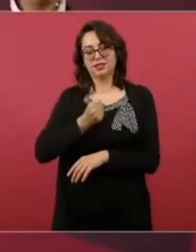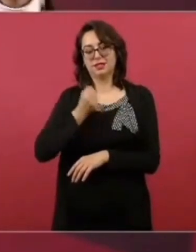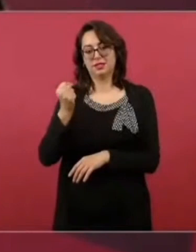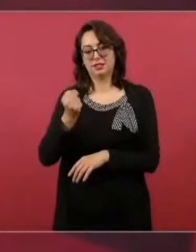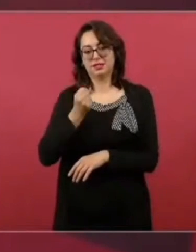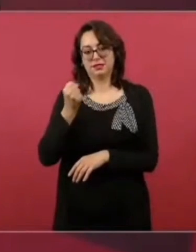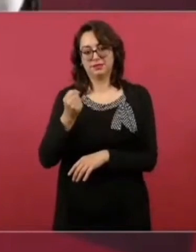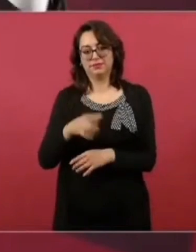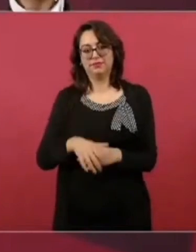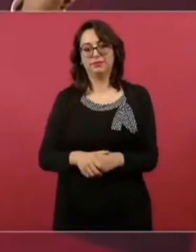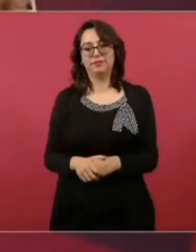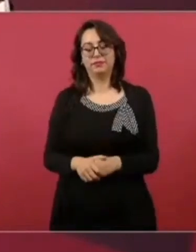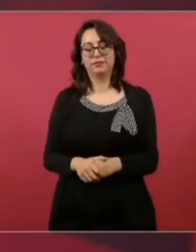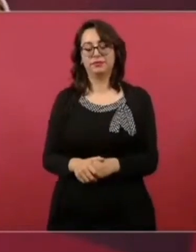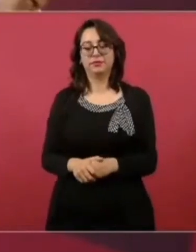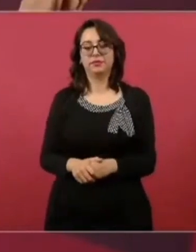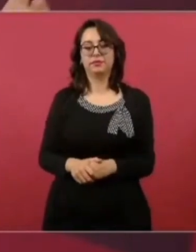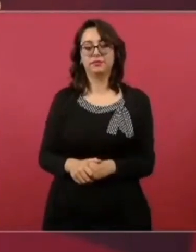ahora